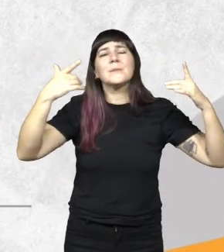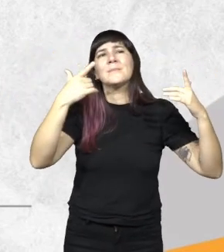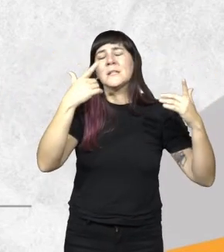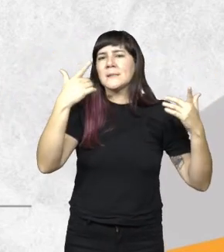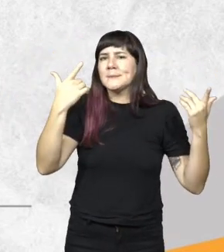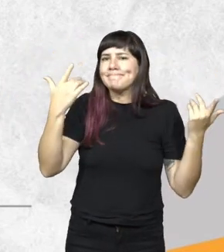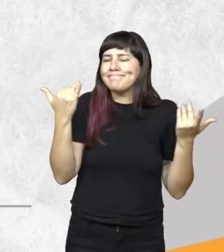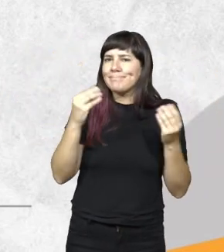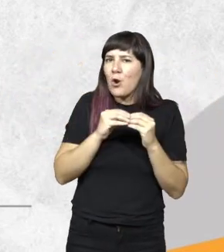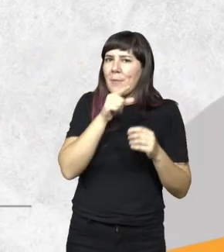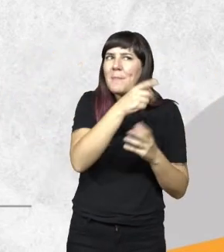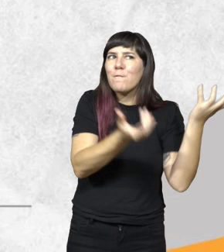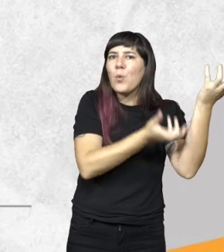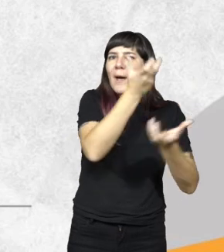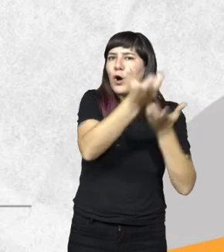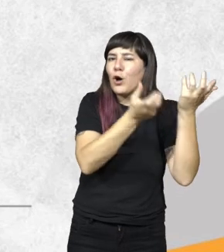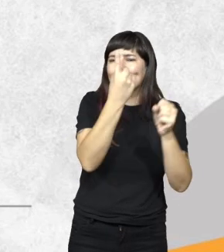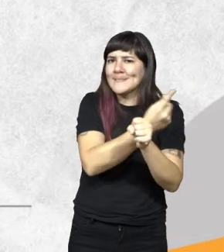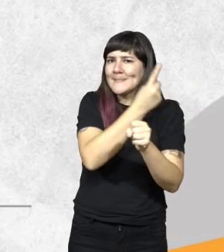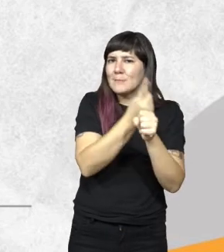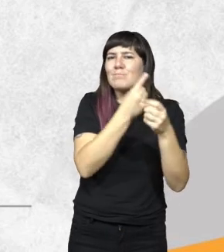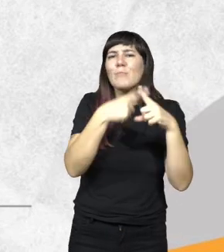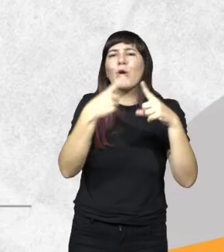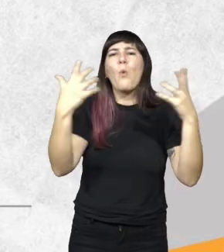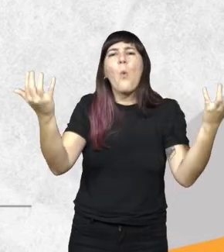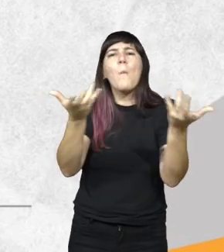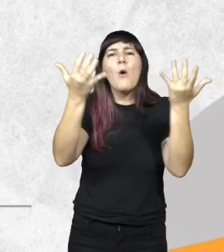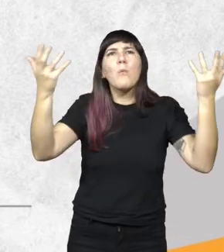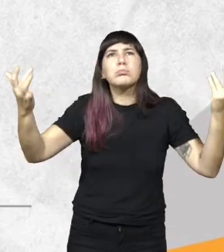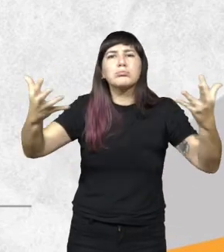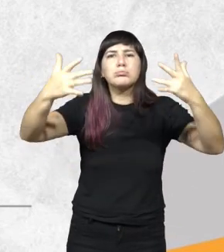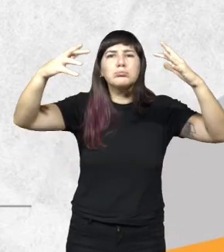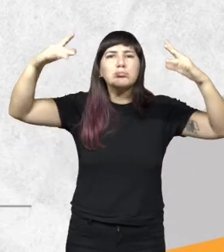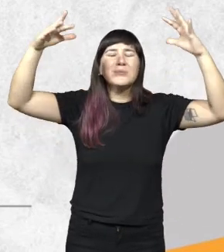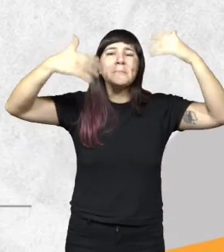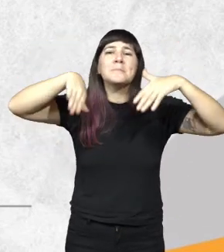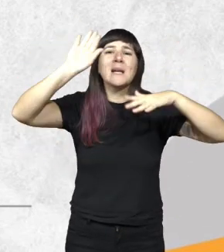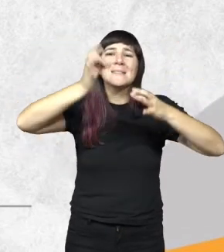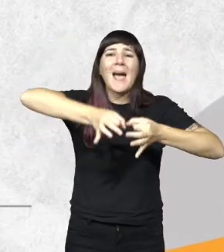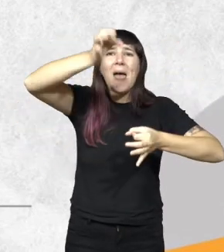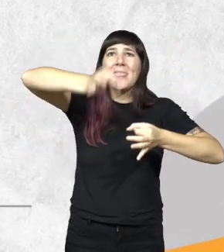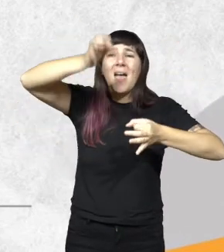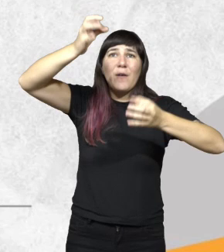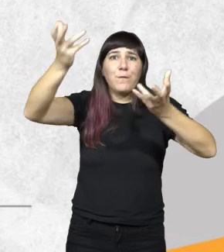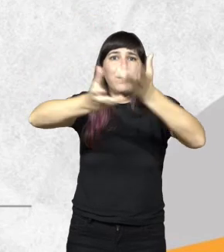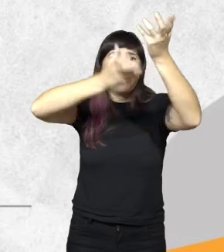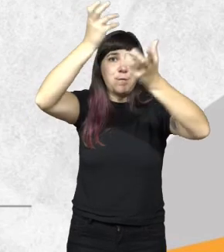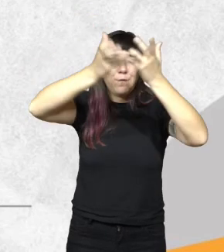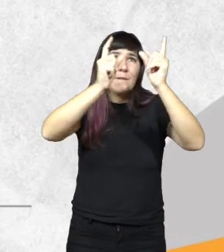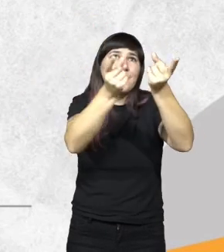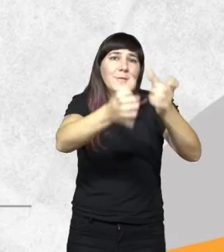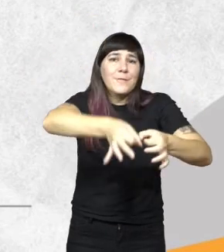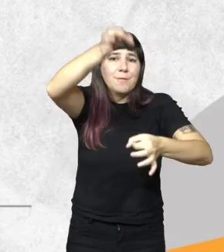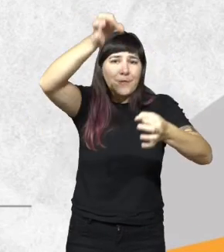fase no solo por el fuego sino por lo espeso del humo sobre todo cuando se trata de quema de caña en pie y